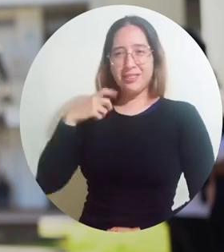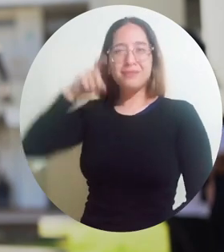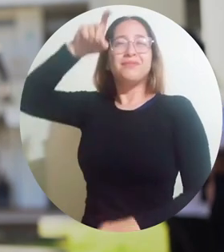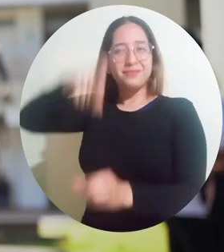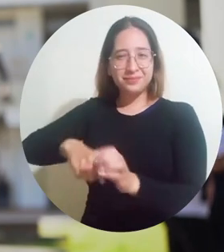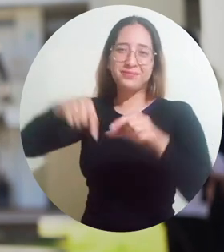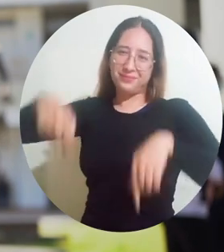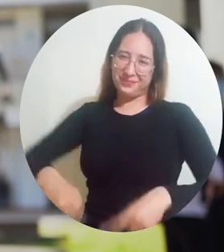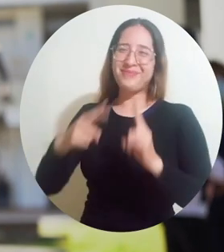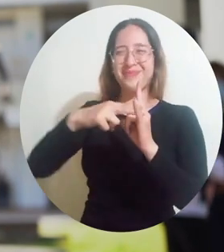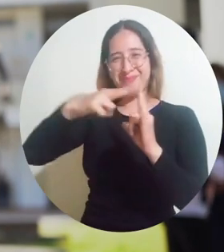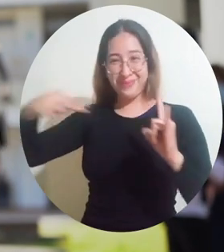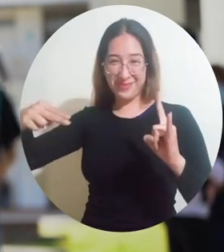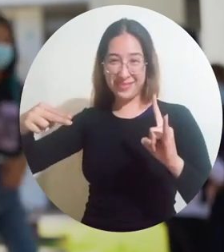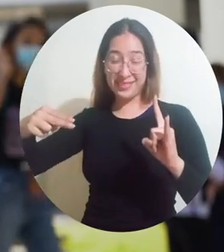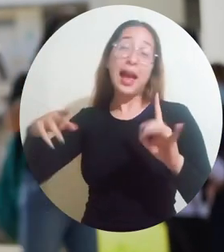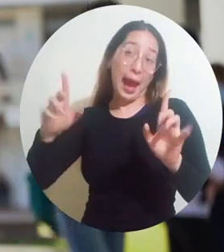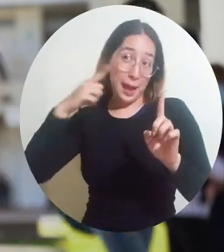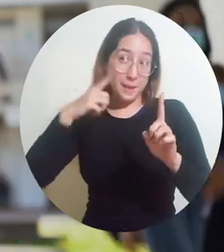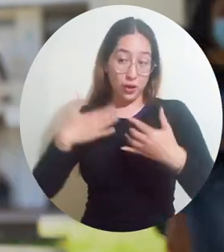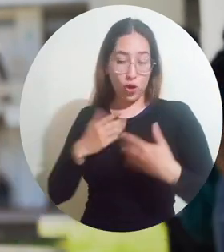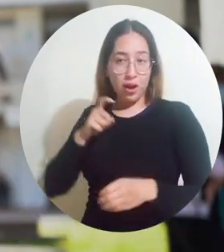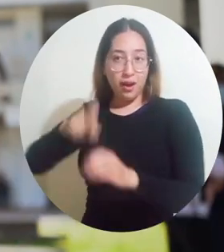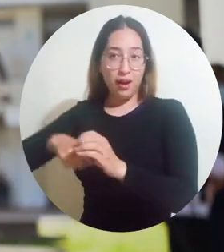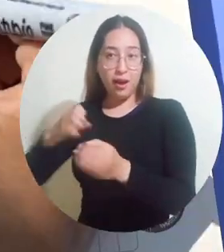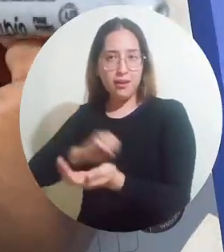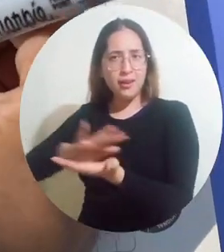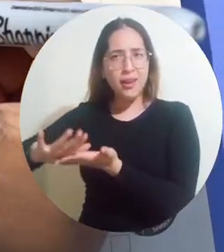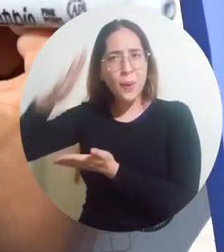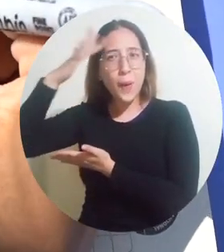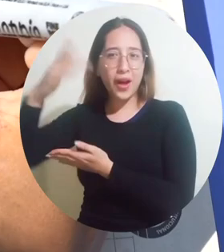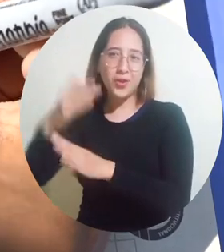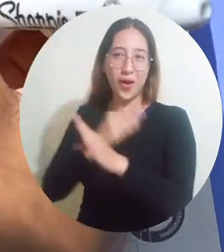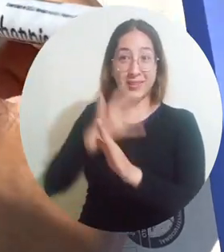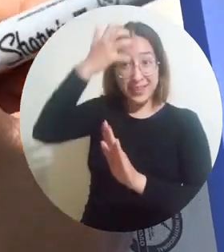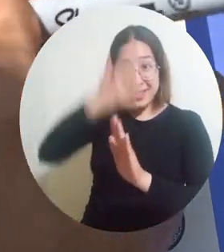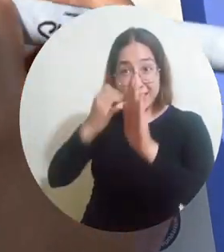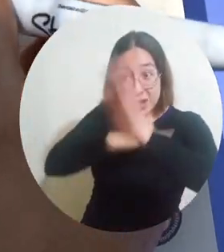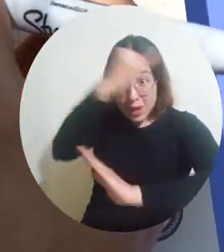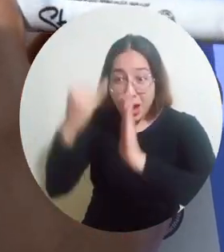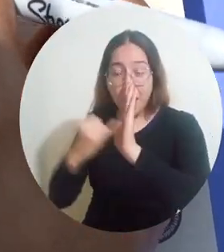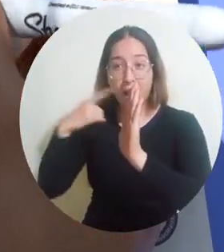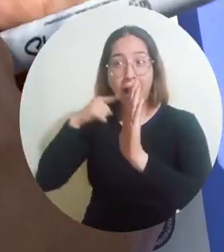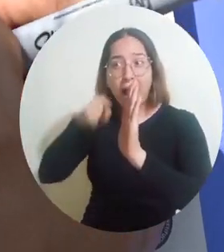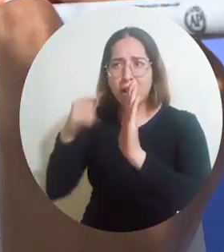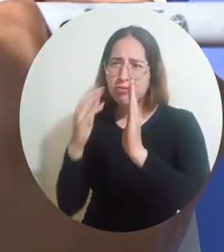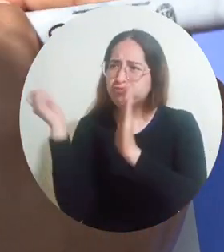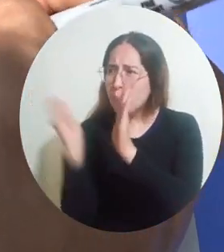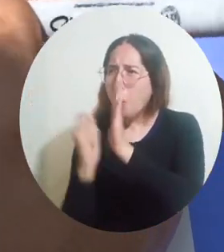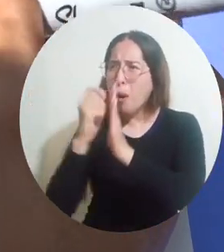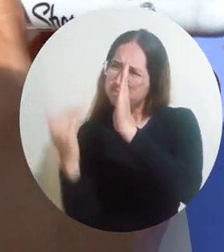afortunada y bendecida. Pues soy becada del mejor puntaje del IFES y